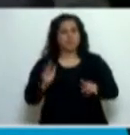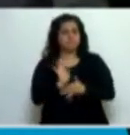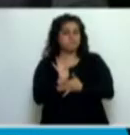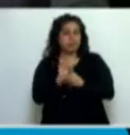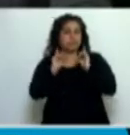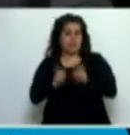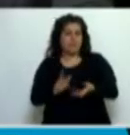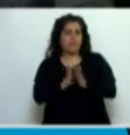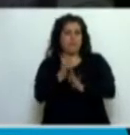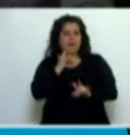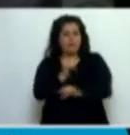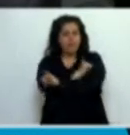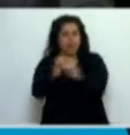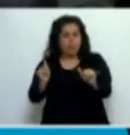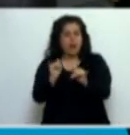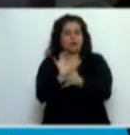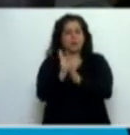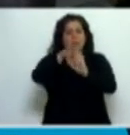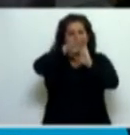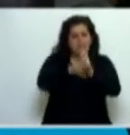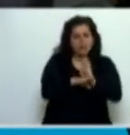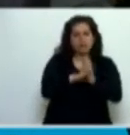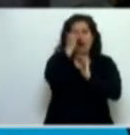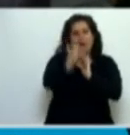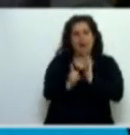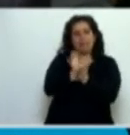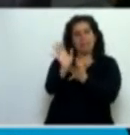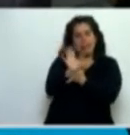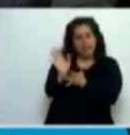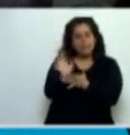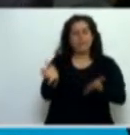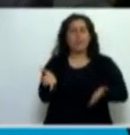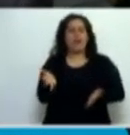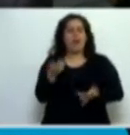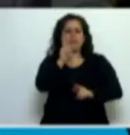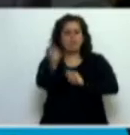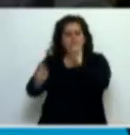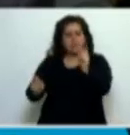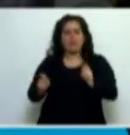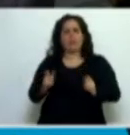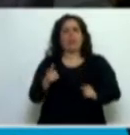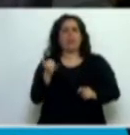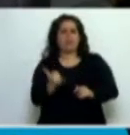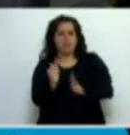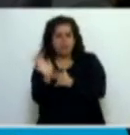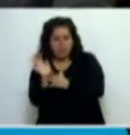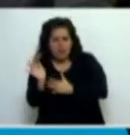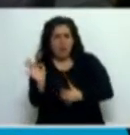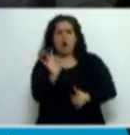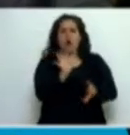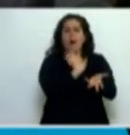como informar los datos de la deuda existente, quiénes son los acreedores, cuál es la empresa